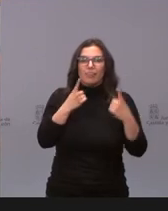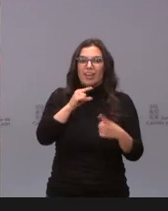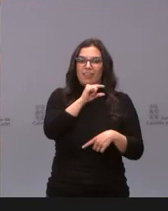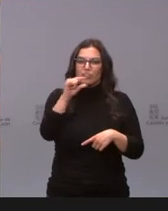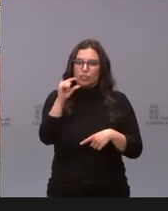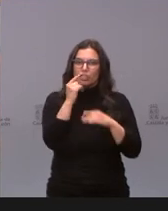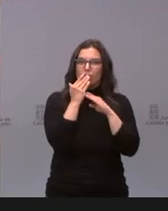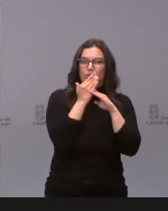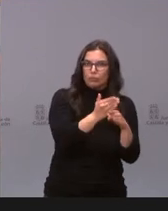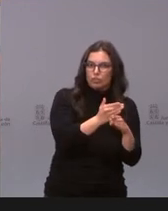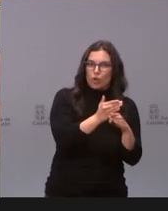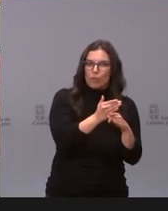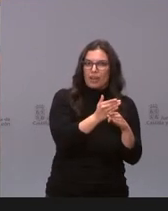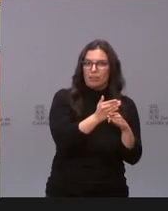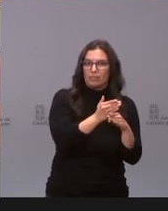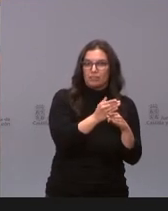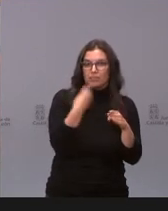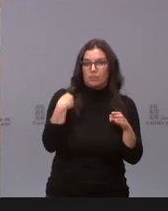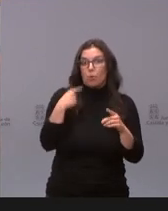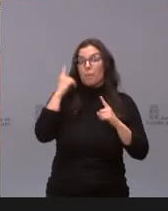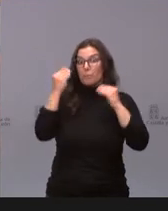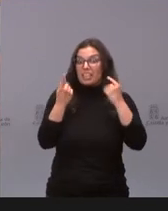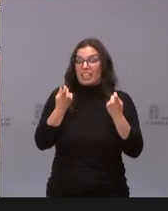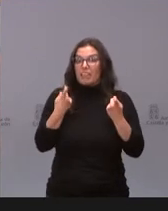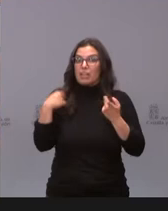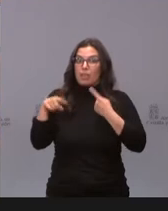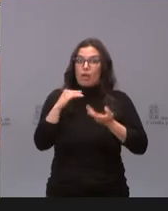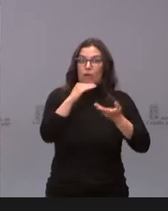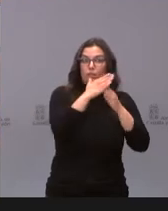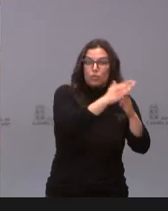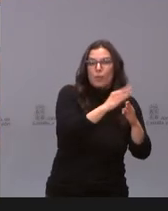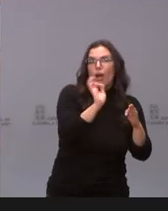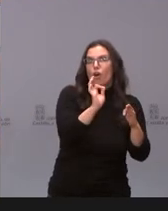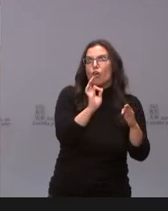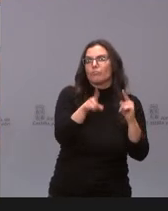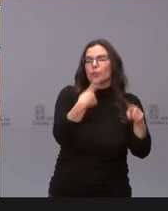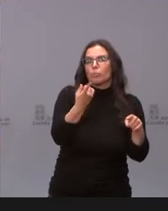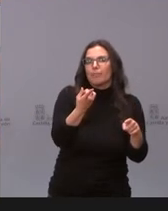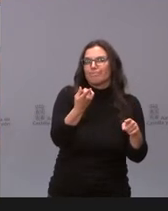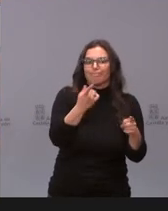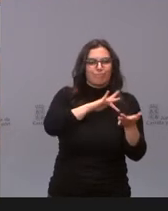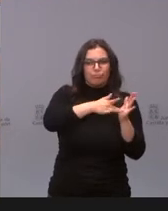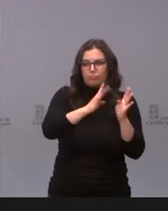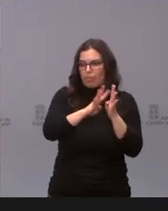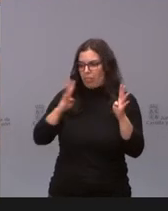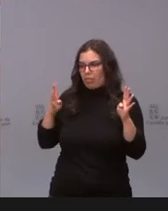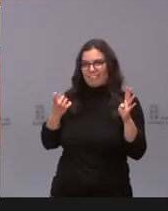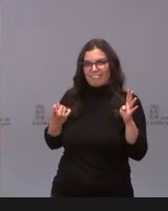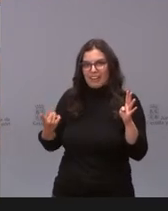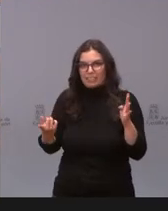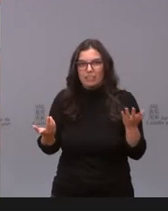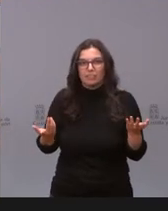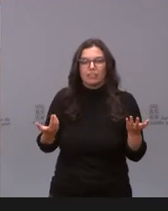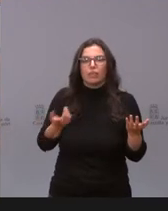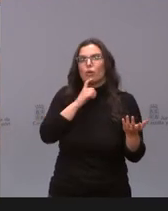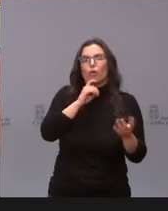previstas, que se han llevado a esos centros de vacunación o, el contrario, se quedan escasas, si hay porcentajes o en